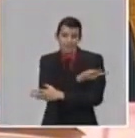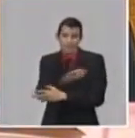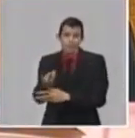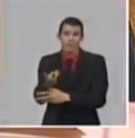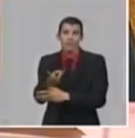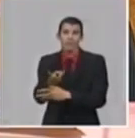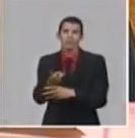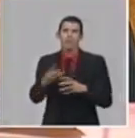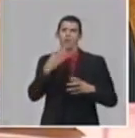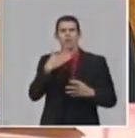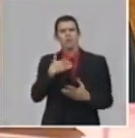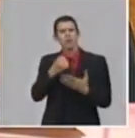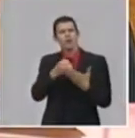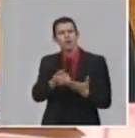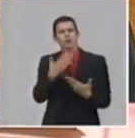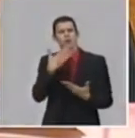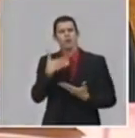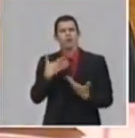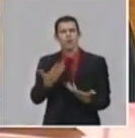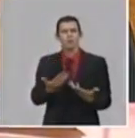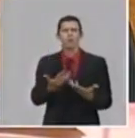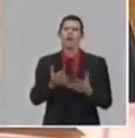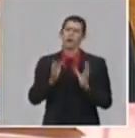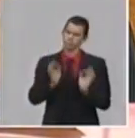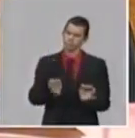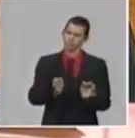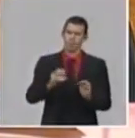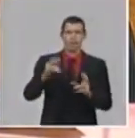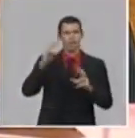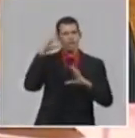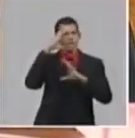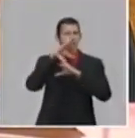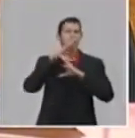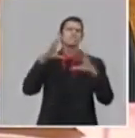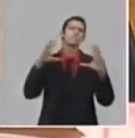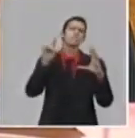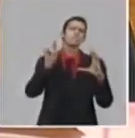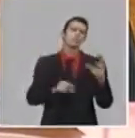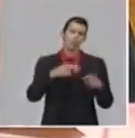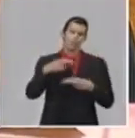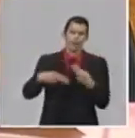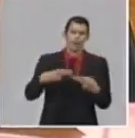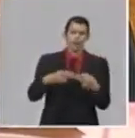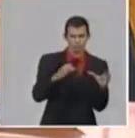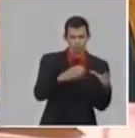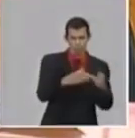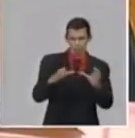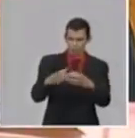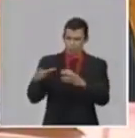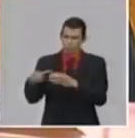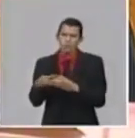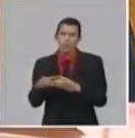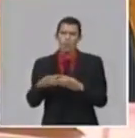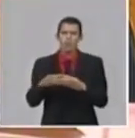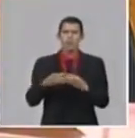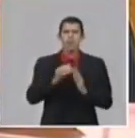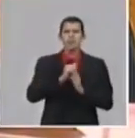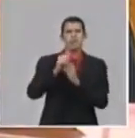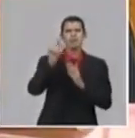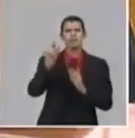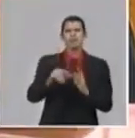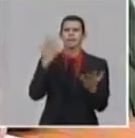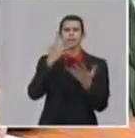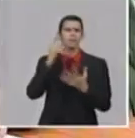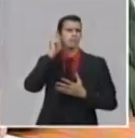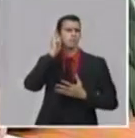trabajando un importante grupo de investigadores del Centro de Ingeniería Genética y Biotecnología, liderados por la doctora